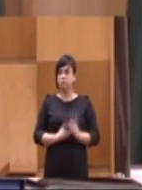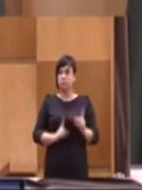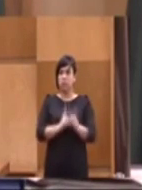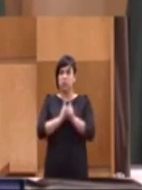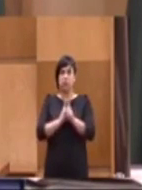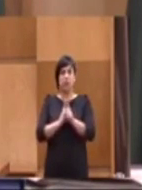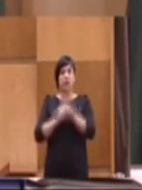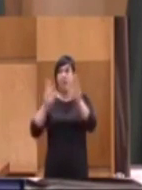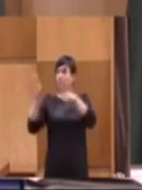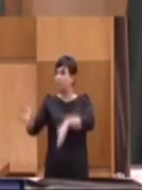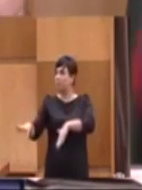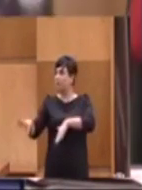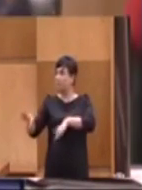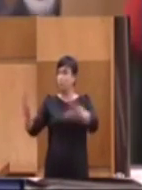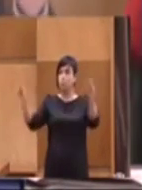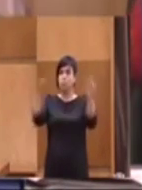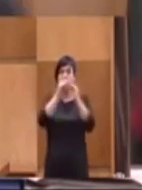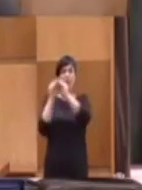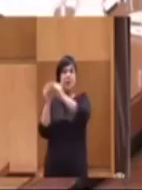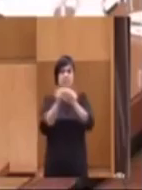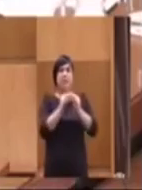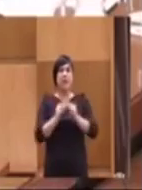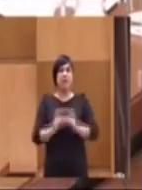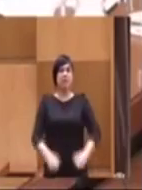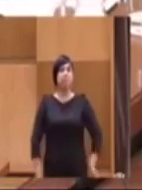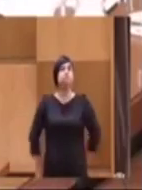SEÑOR ¿Votos a favor? SEÑOR PRESIDENTE. Unanimidad. Unanimidad. SEÑOR PRESIDENTE.